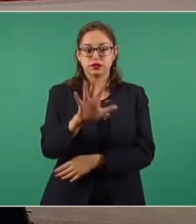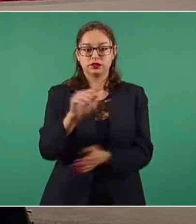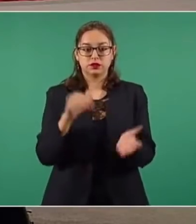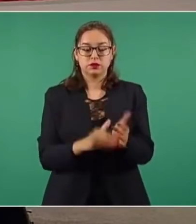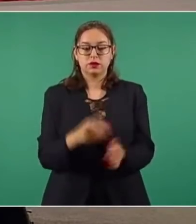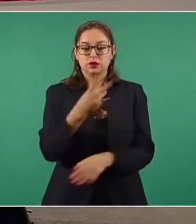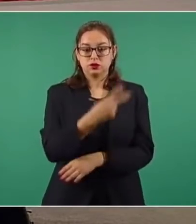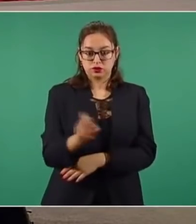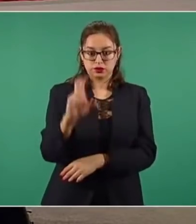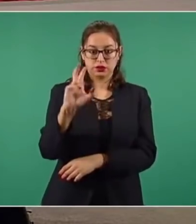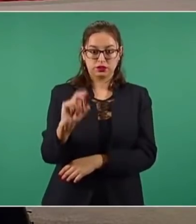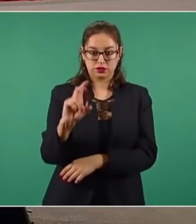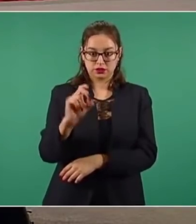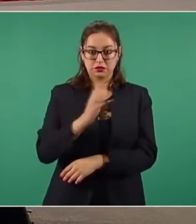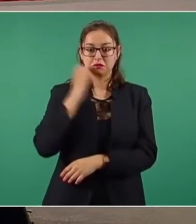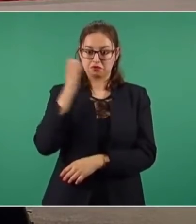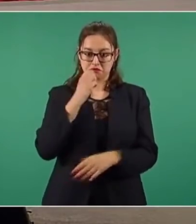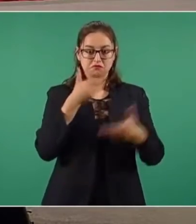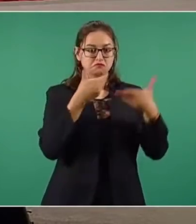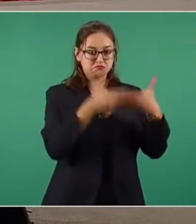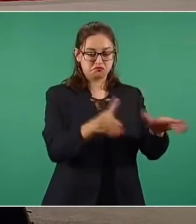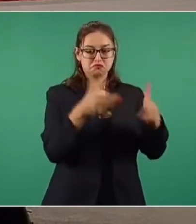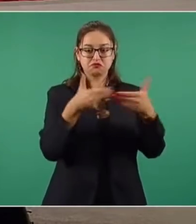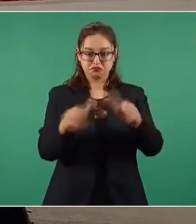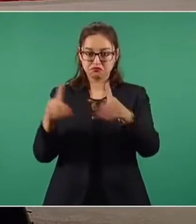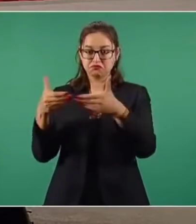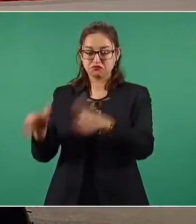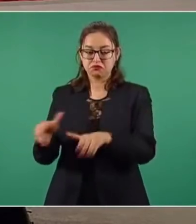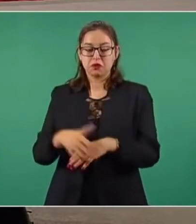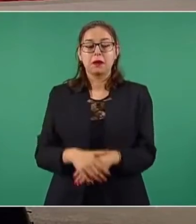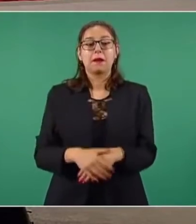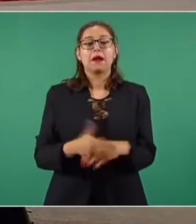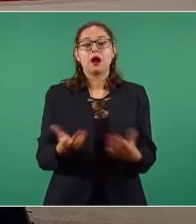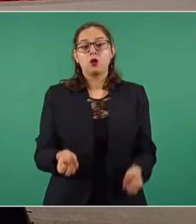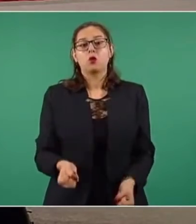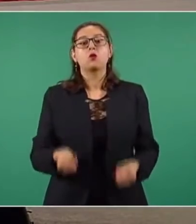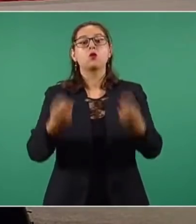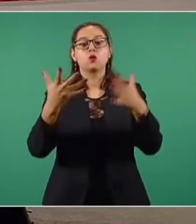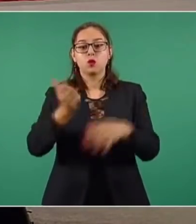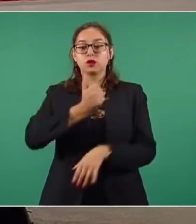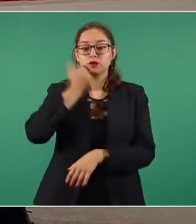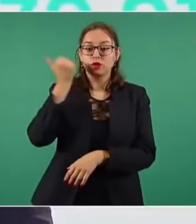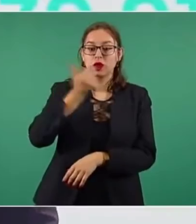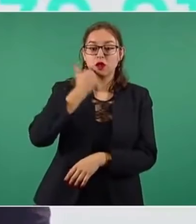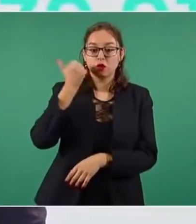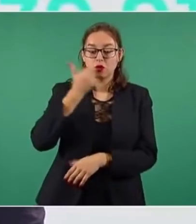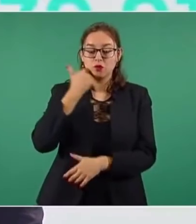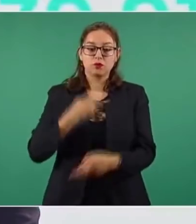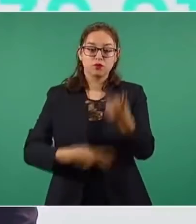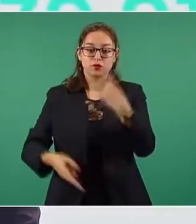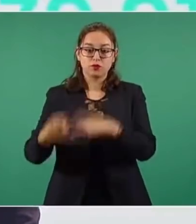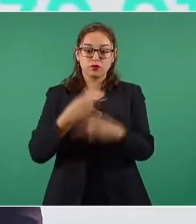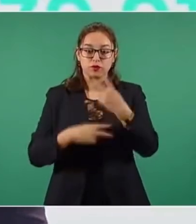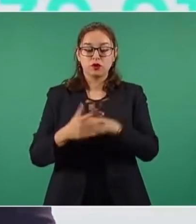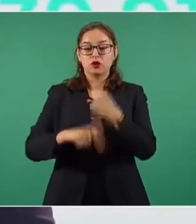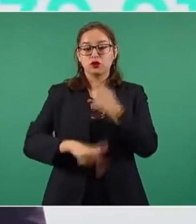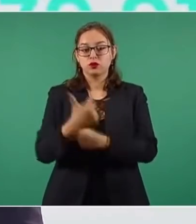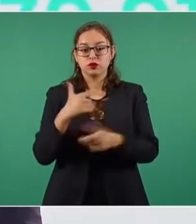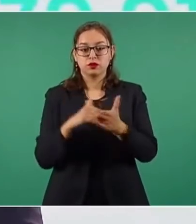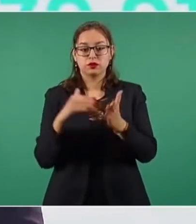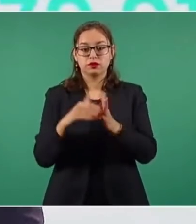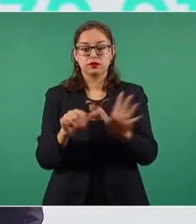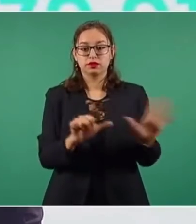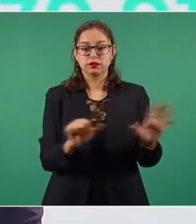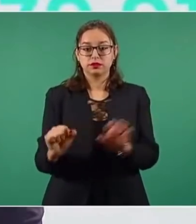hasta el momento, así como los alumnos que regresaron a las aulas, tenemos un reporte de 12 millones